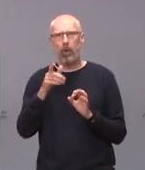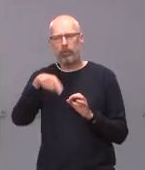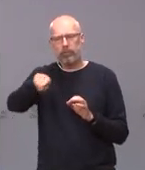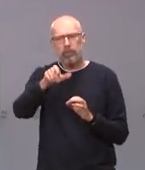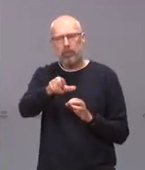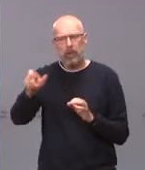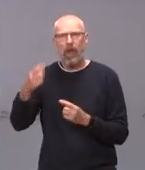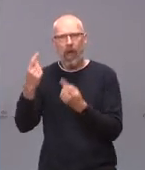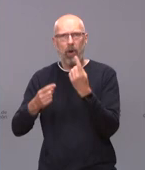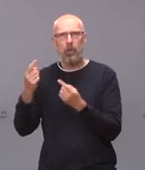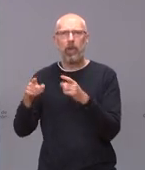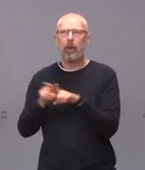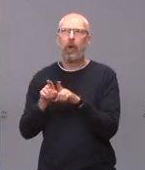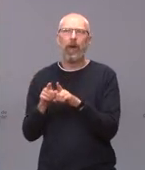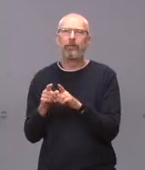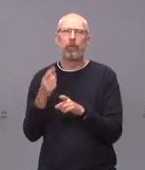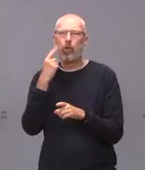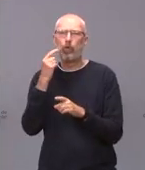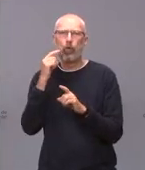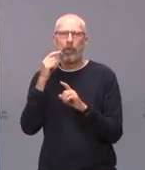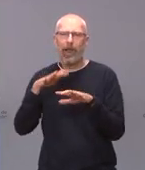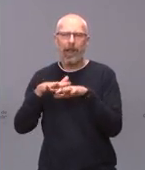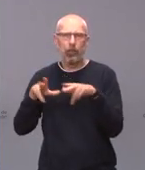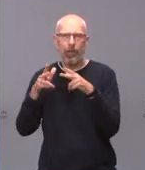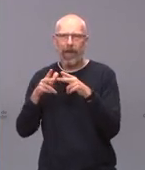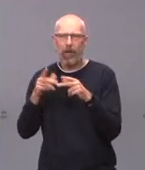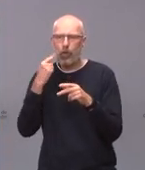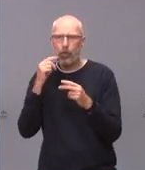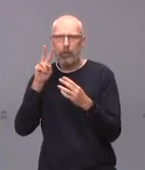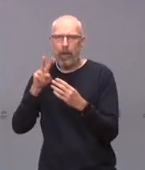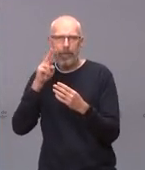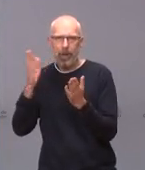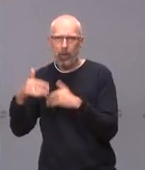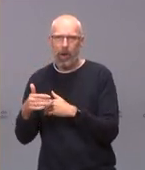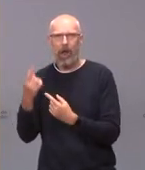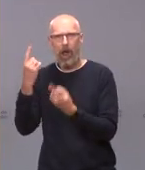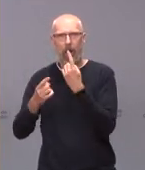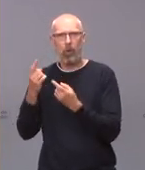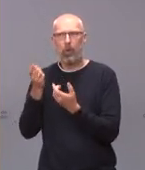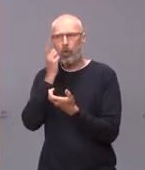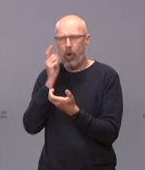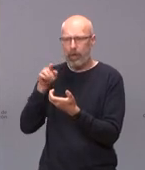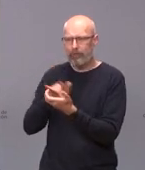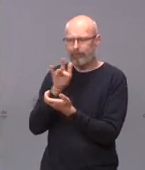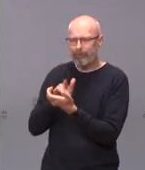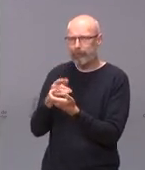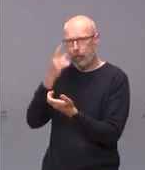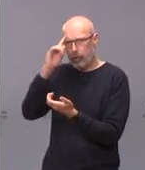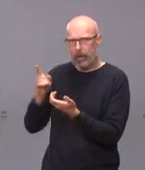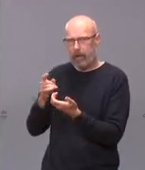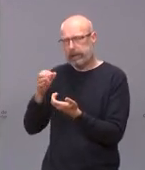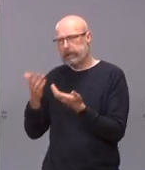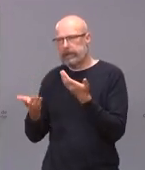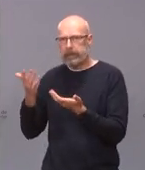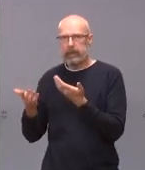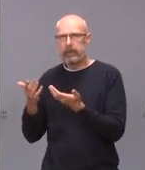población que no están muy habituados a las redes sociales. Incluso algunos, lo de manejar el teléfono móvil tampoco lo tienen muy al día.